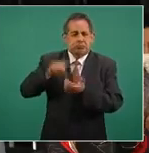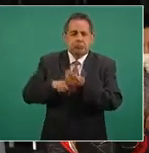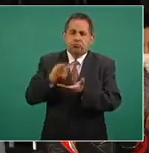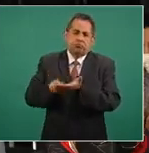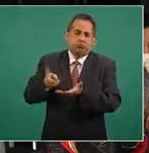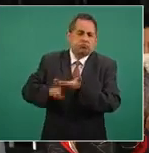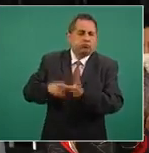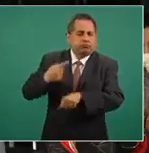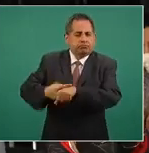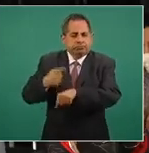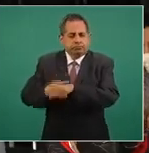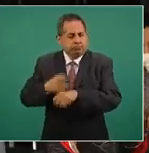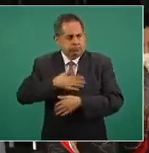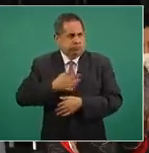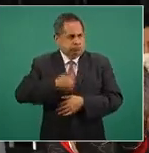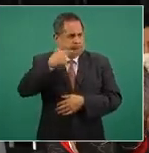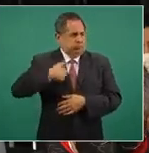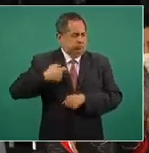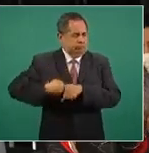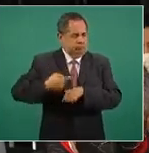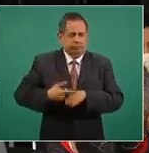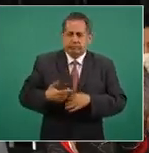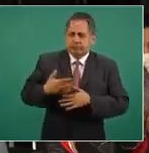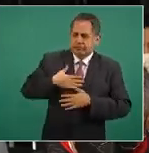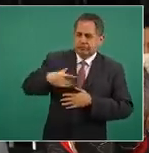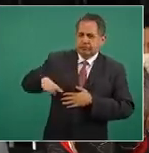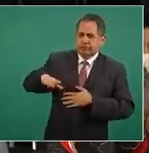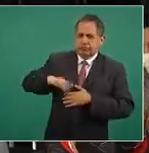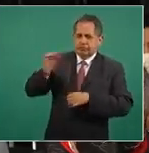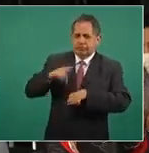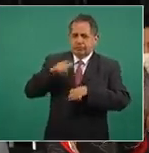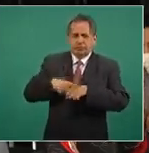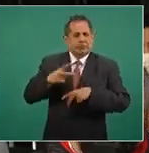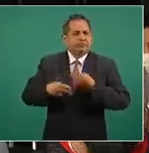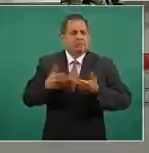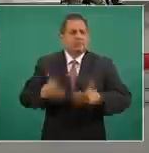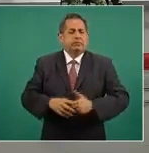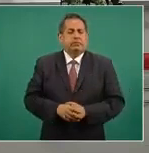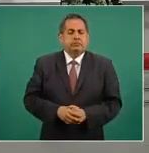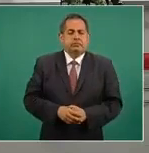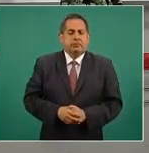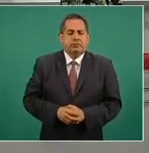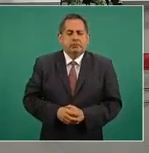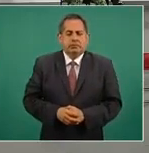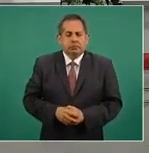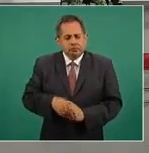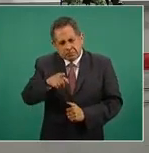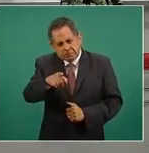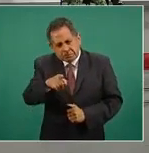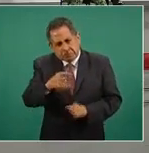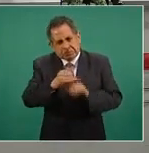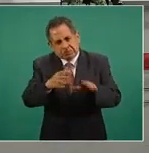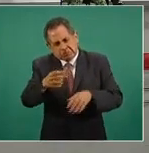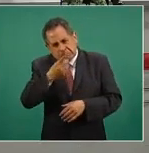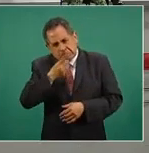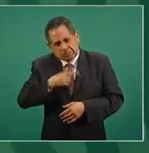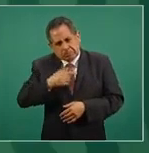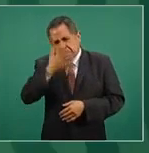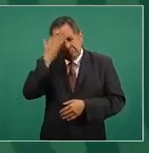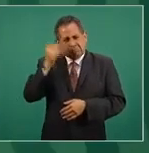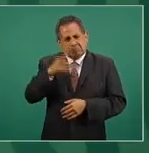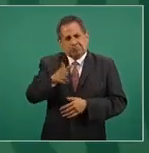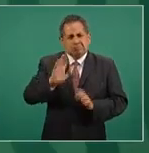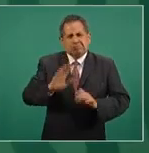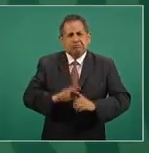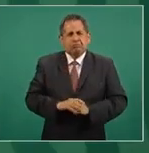Pues no tenía información sobre eso, pero creo que es improcedente. No